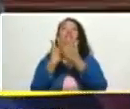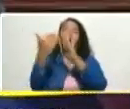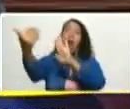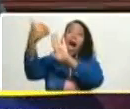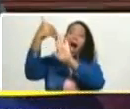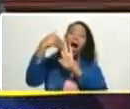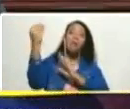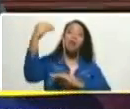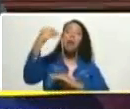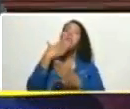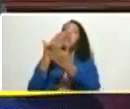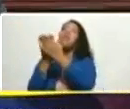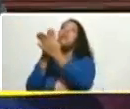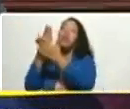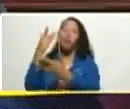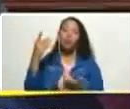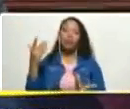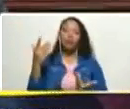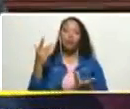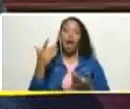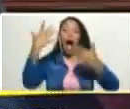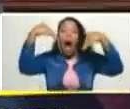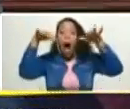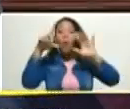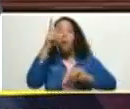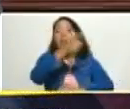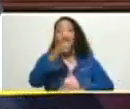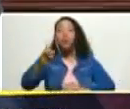los que aún mantienen